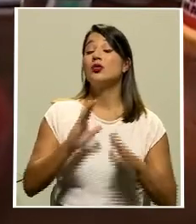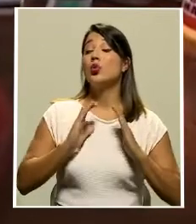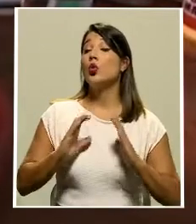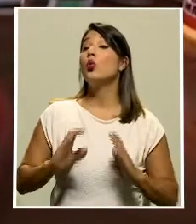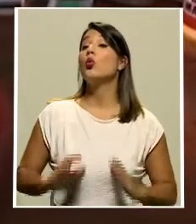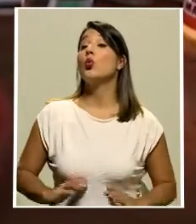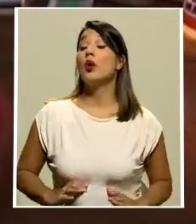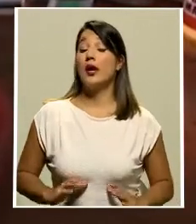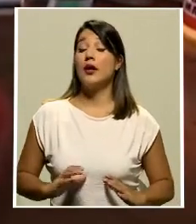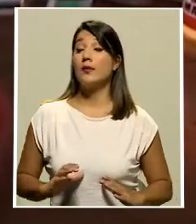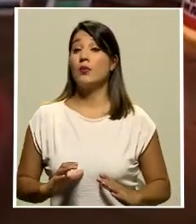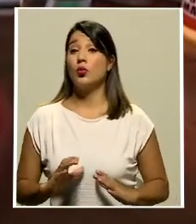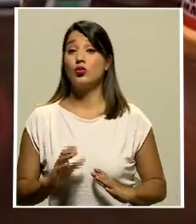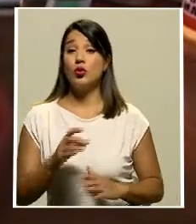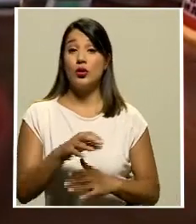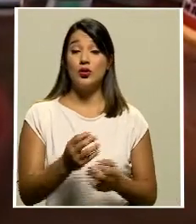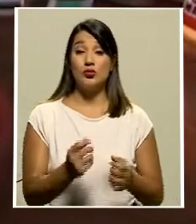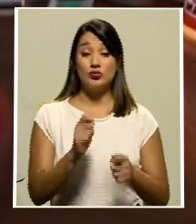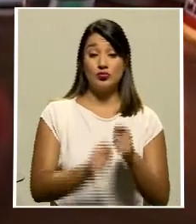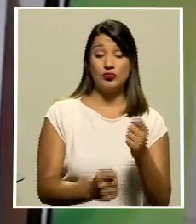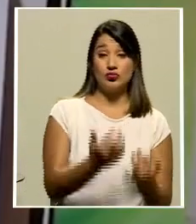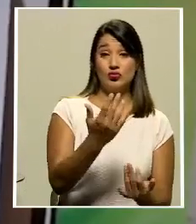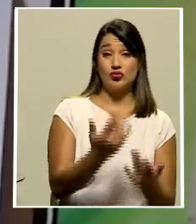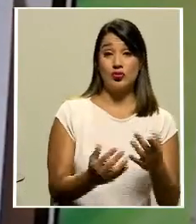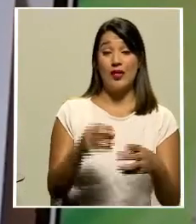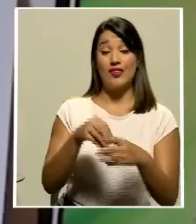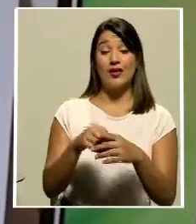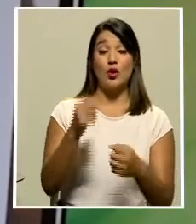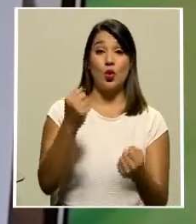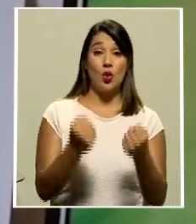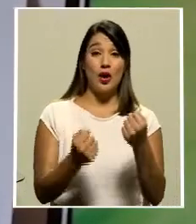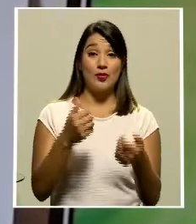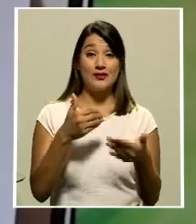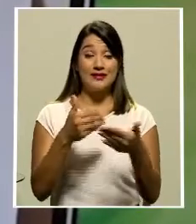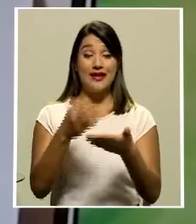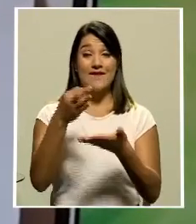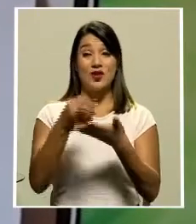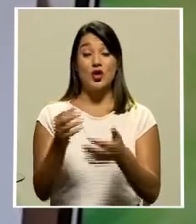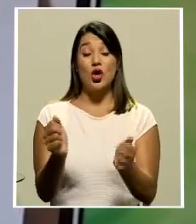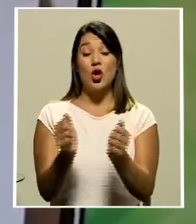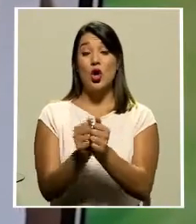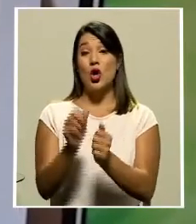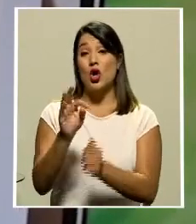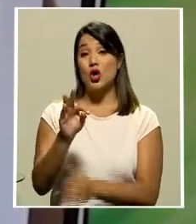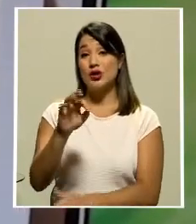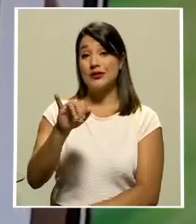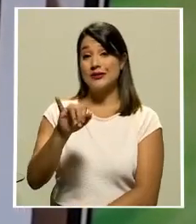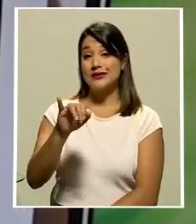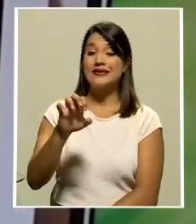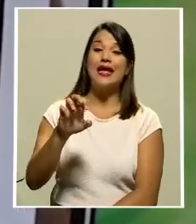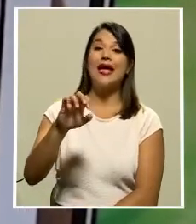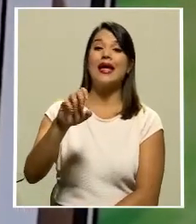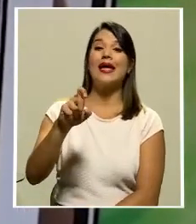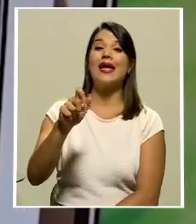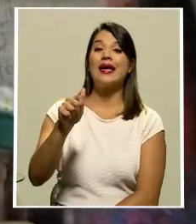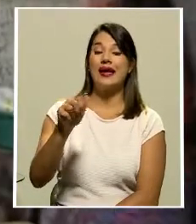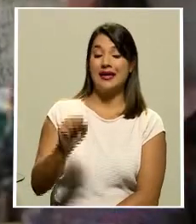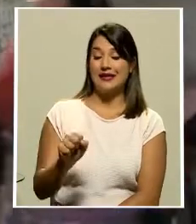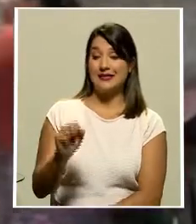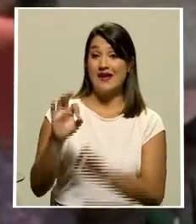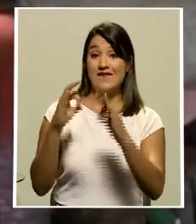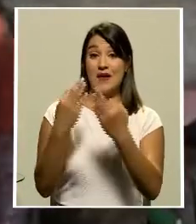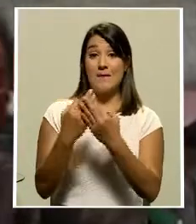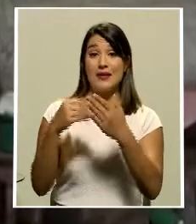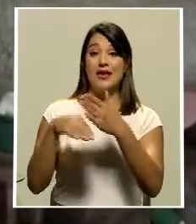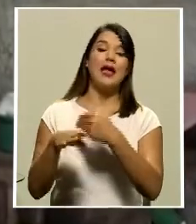calcinados dentro de una furgoneta que apareció en el municipio de Camargo cerca de la frontera con Texas familias guatemaltecas principalmente del